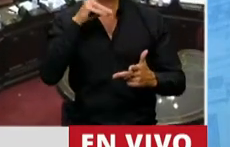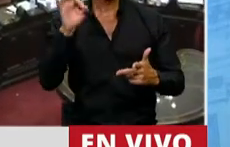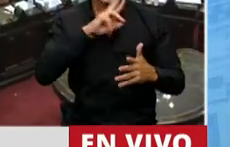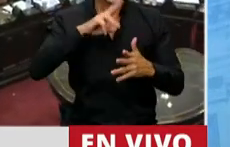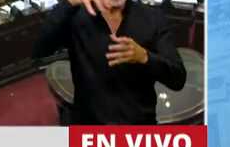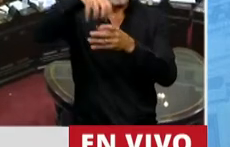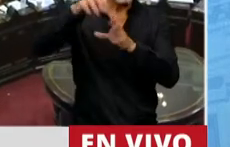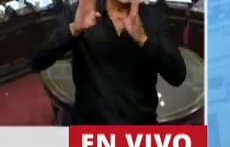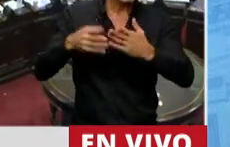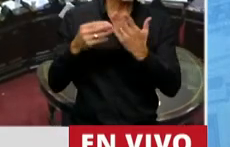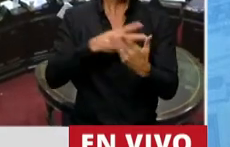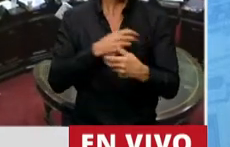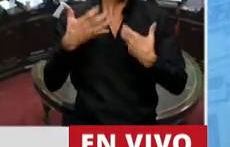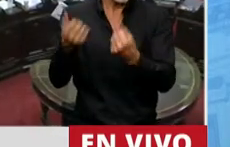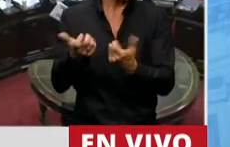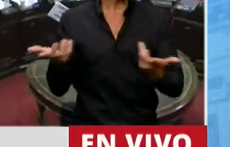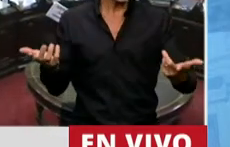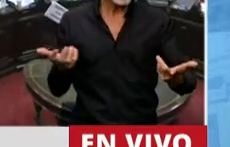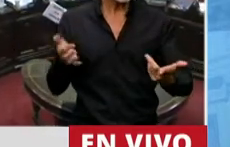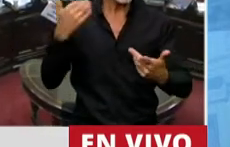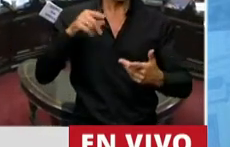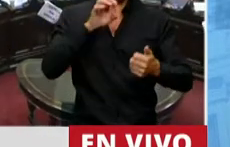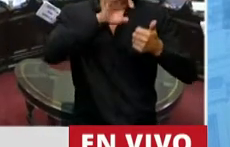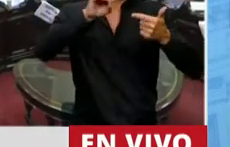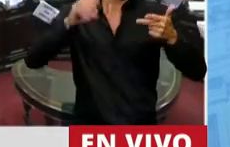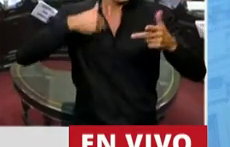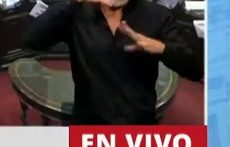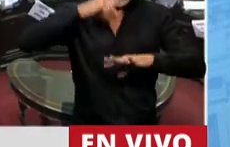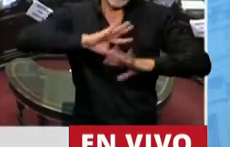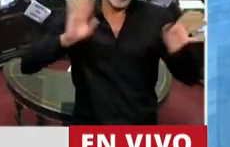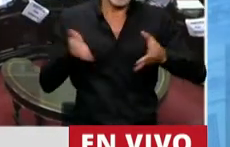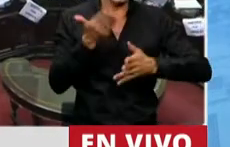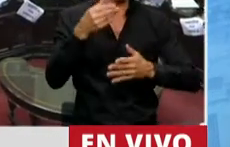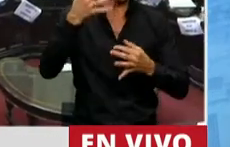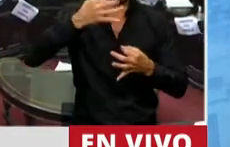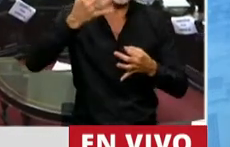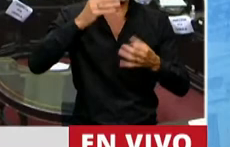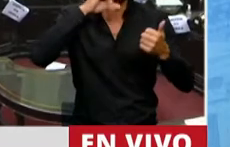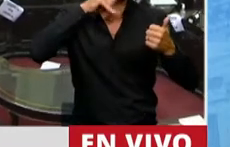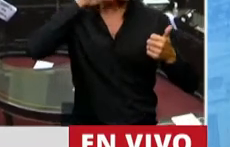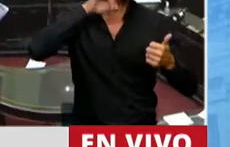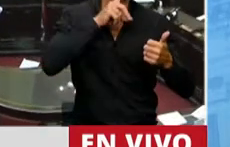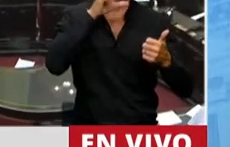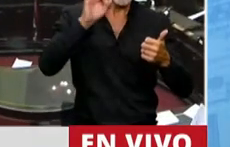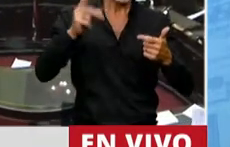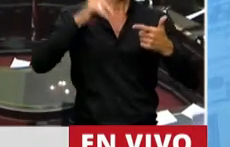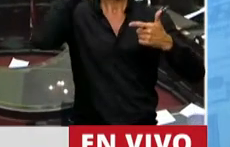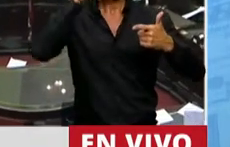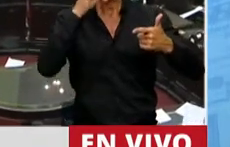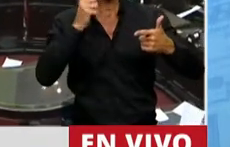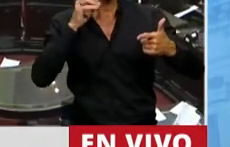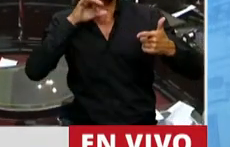defensa, y tantos que con mucha injusticia no voy a nombrar, me viene a la cabeza ahora Diego Hurtado, tantos otros, Eduardo